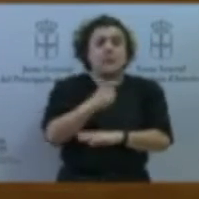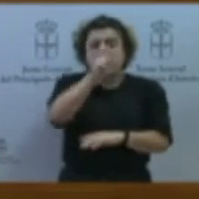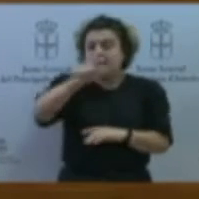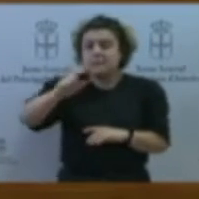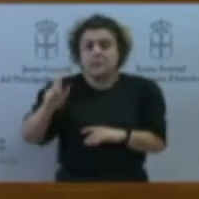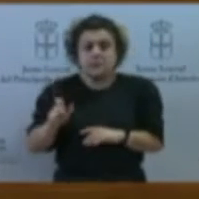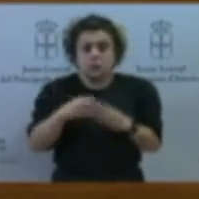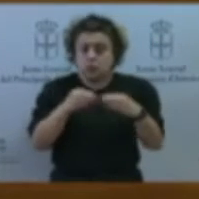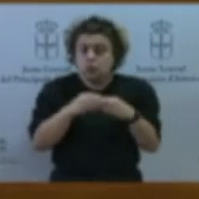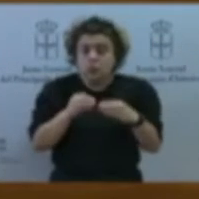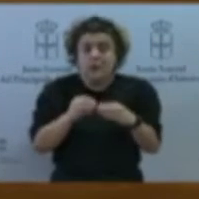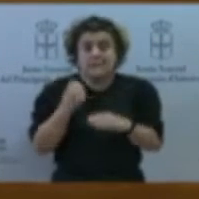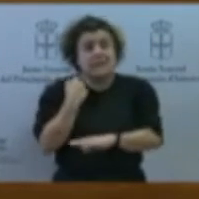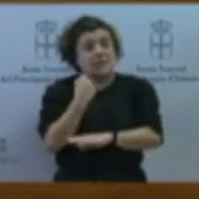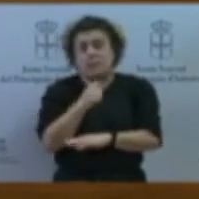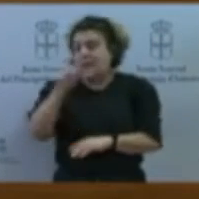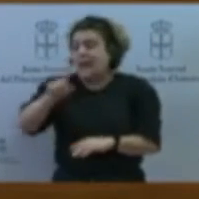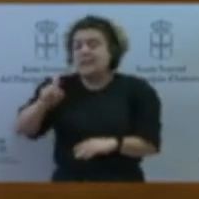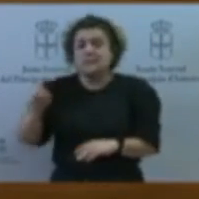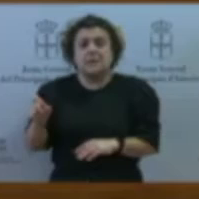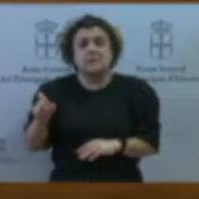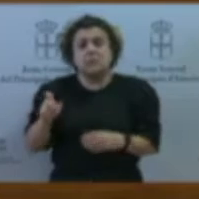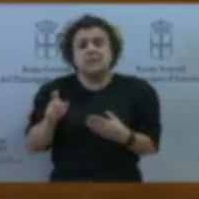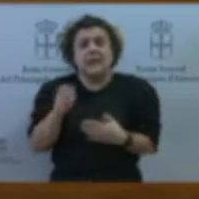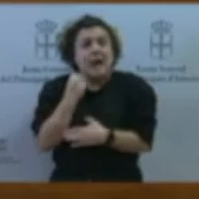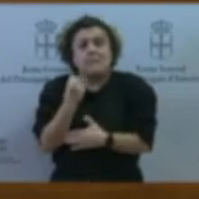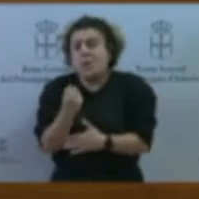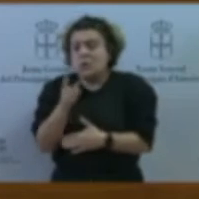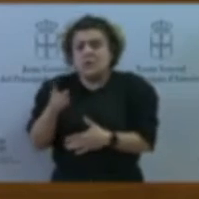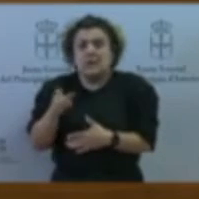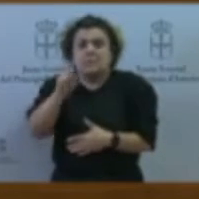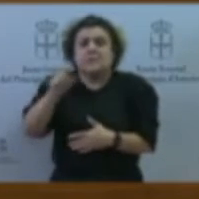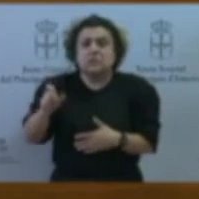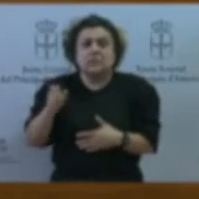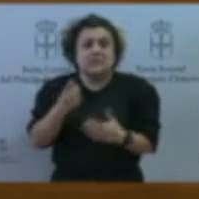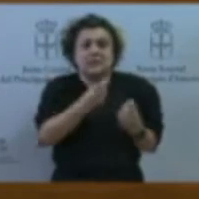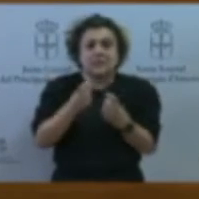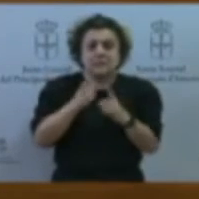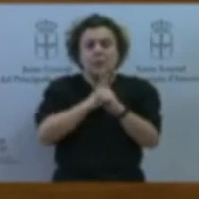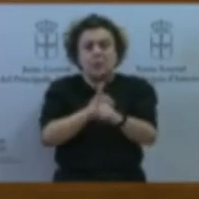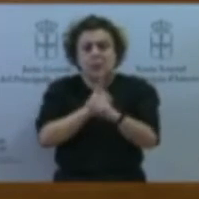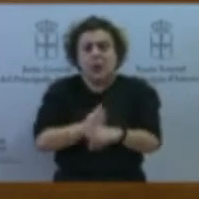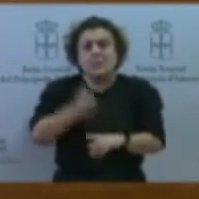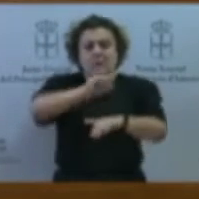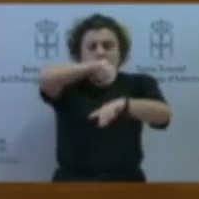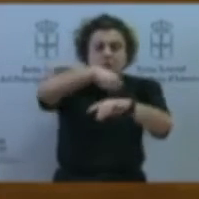tenido que ampliar sus desplazamientos en 45 minutos, en una hora, en hora y media, se se da y vuelta en esos consejos.